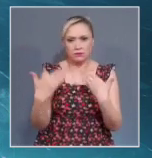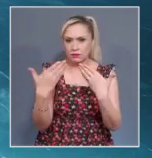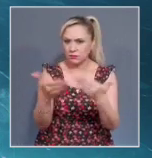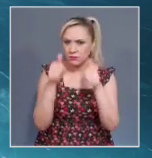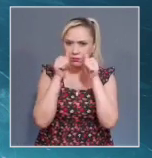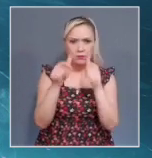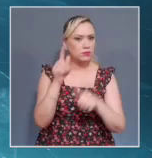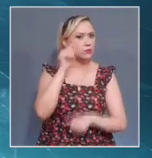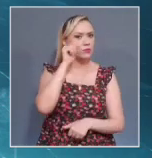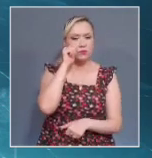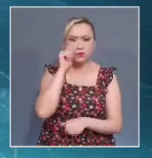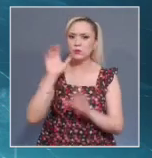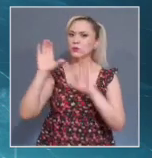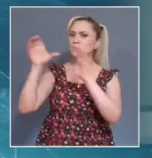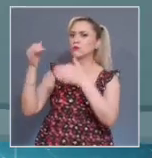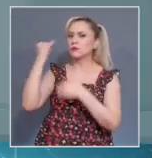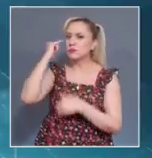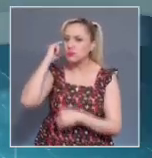o género.